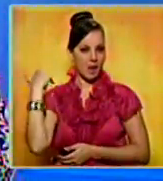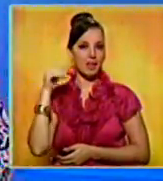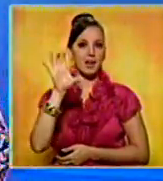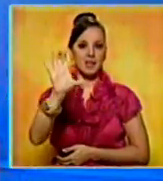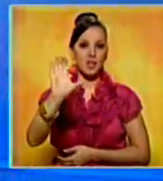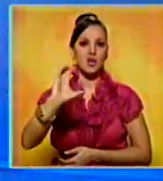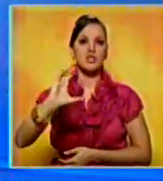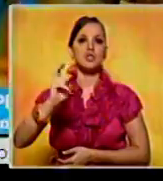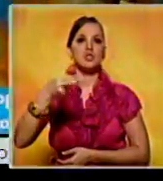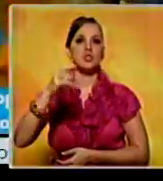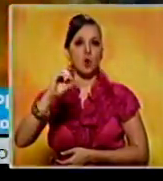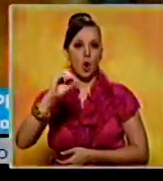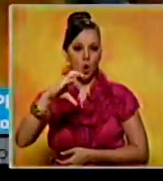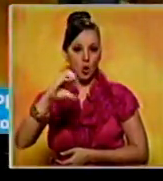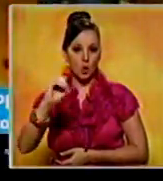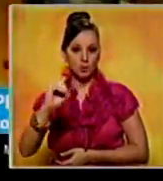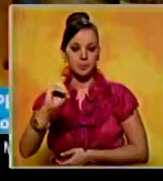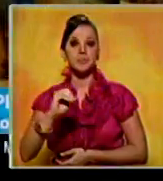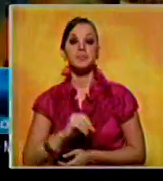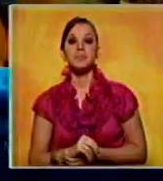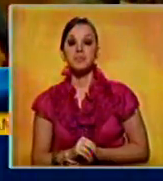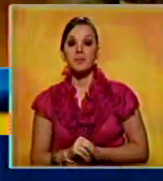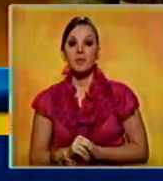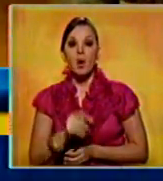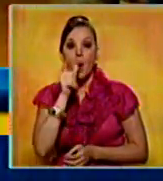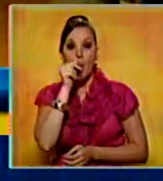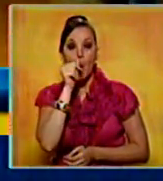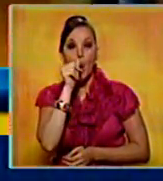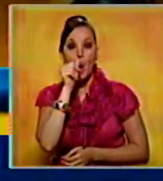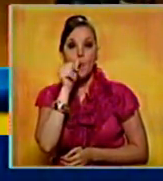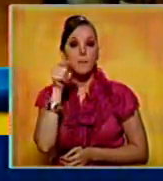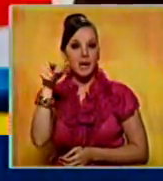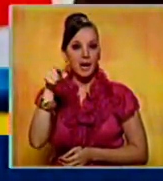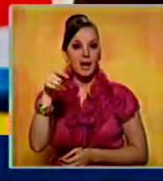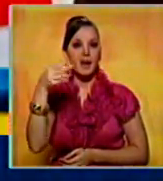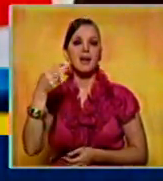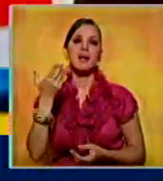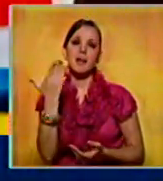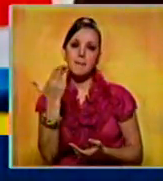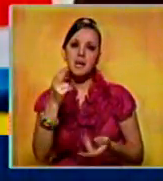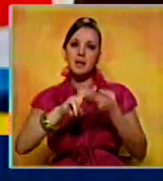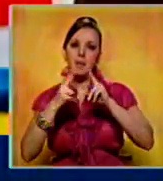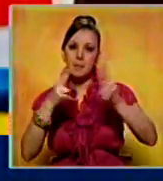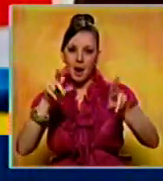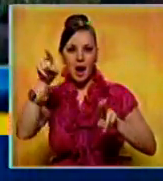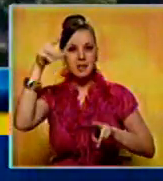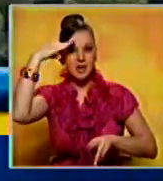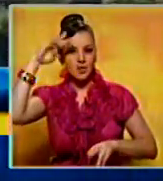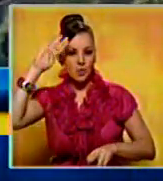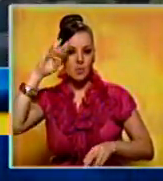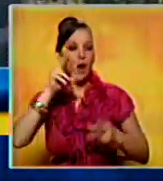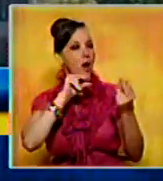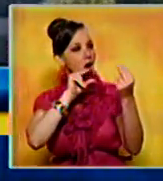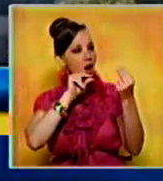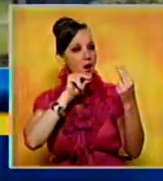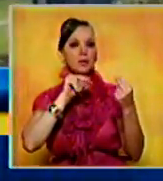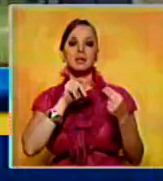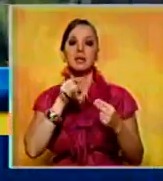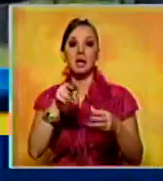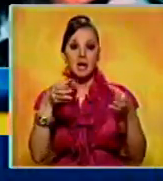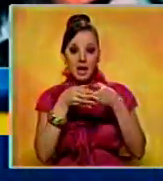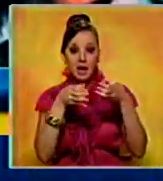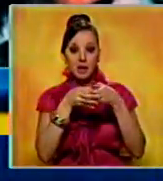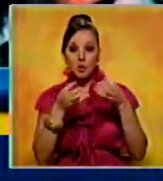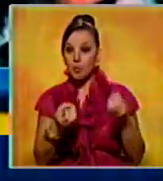de Chocó. El anuncio lo hizo el negociador de las FARC en Cuba, Pablo Catatumbo, horas después de que el grupo rebelde